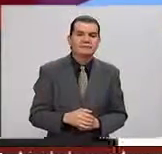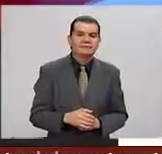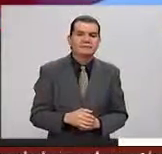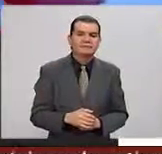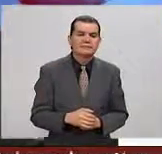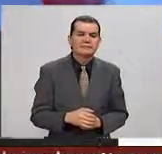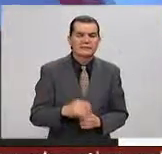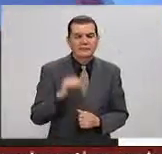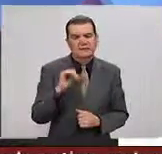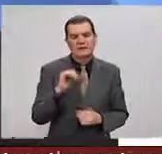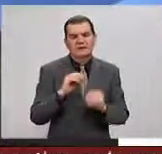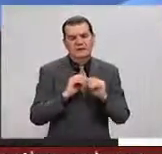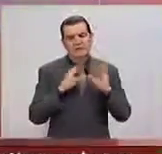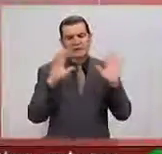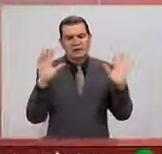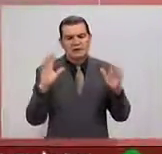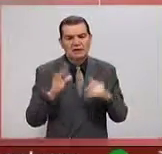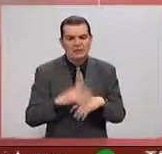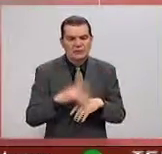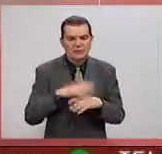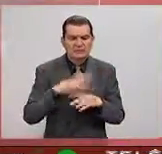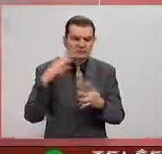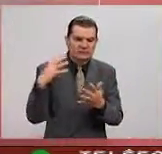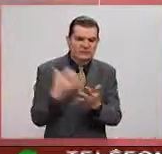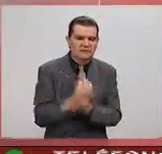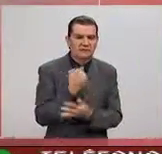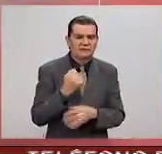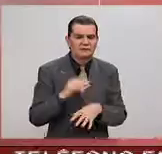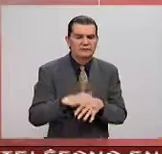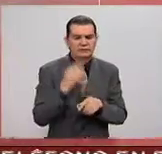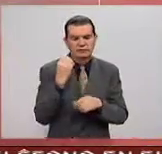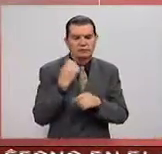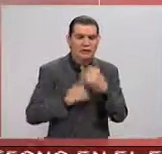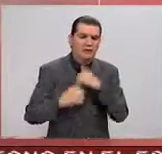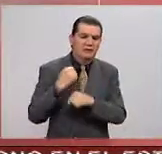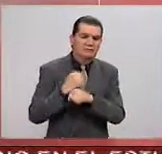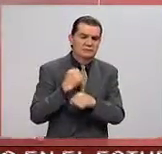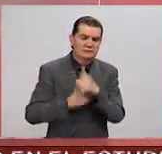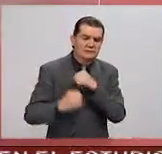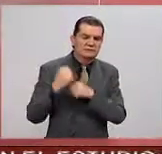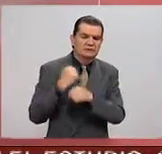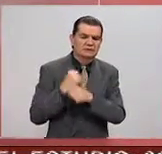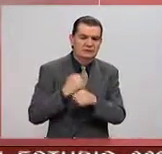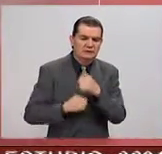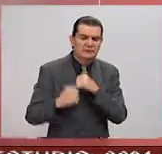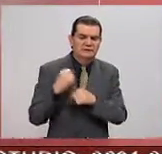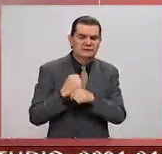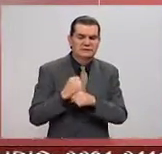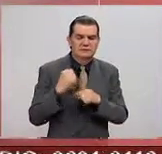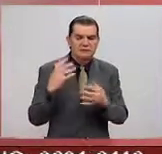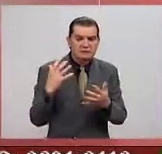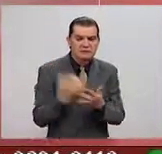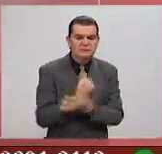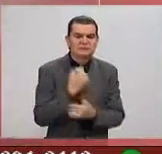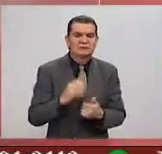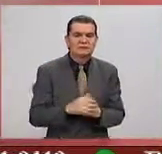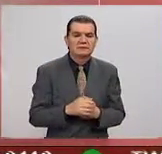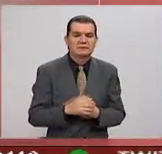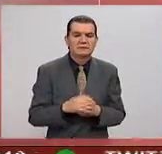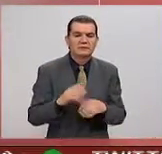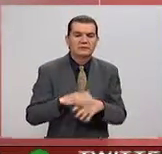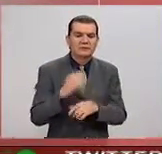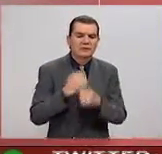Sí, pues, es un triunfo de tantos años, es un triunfo de